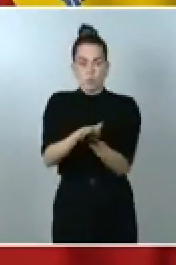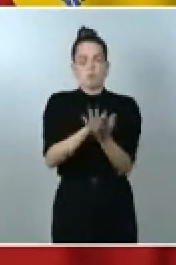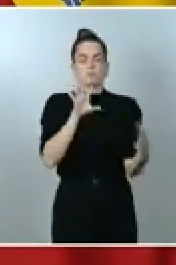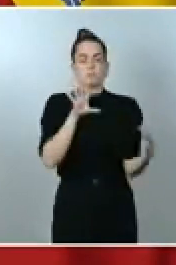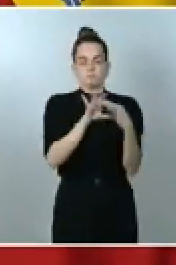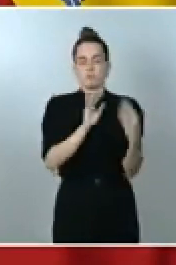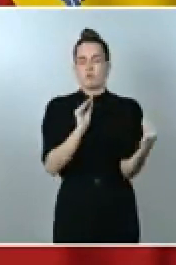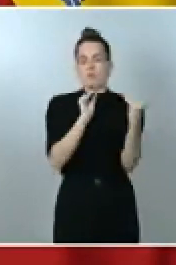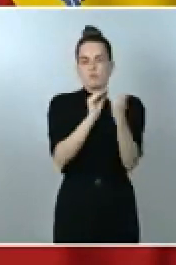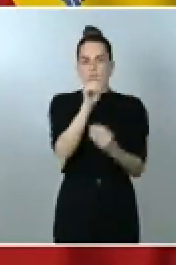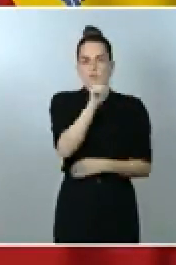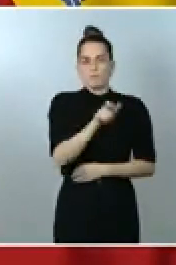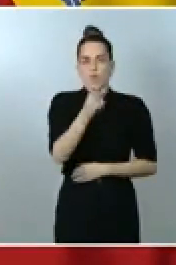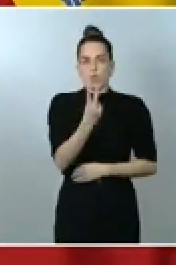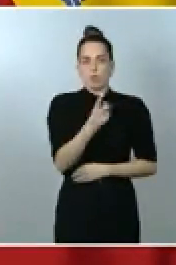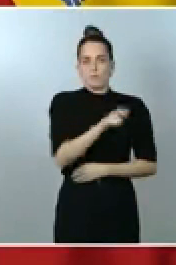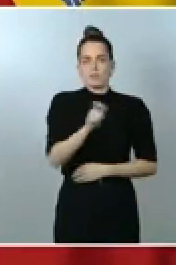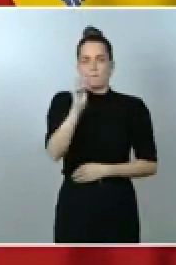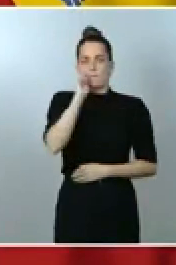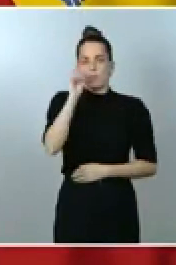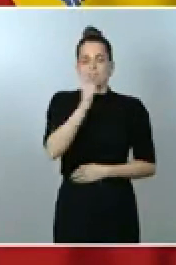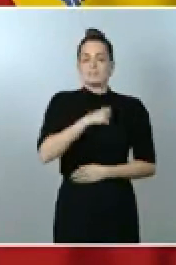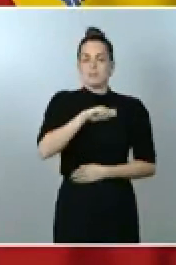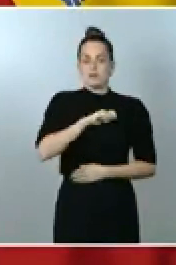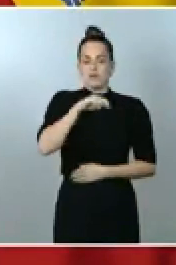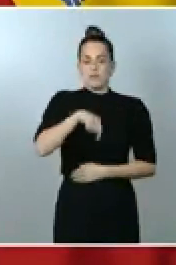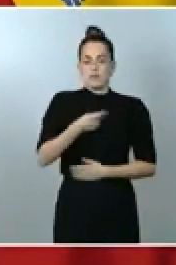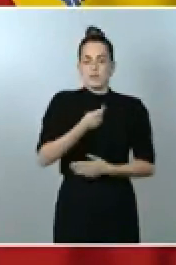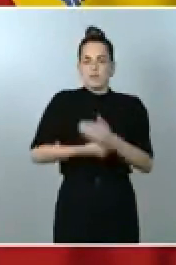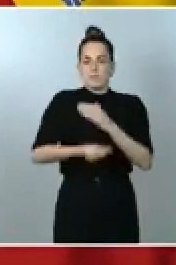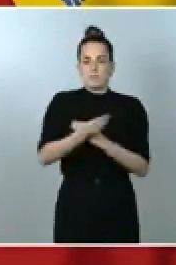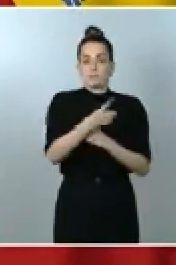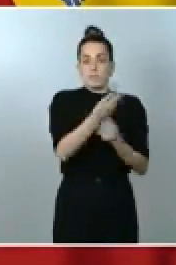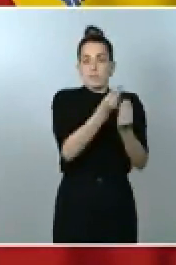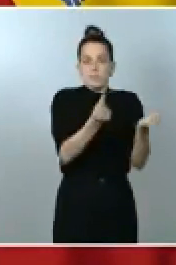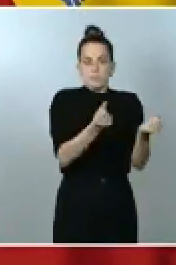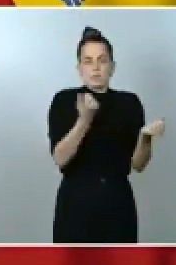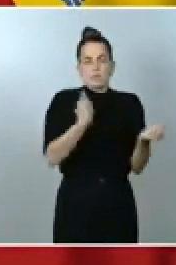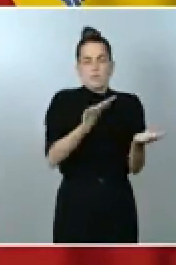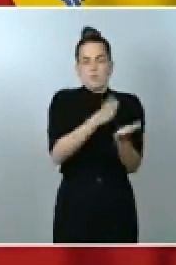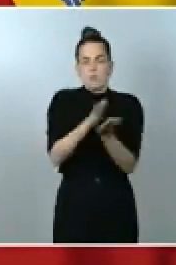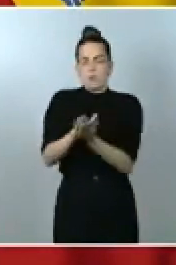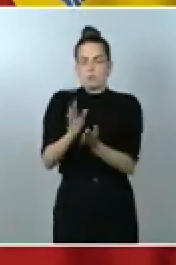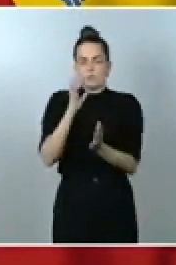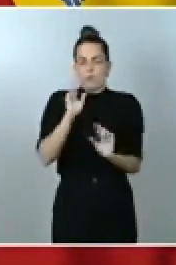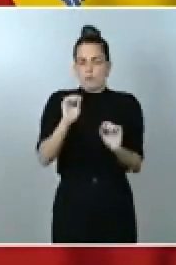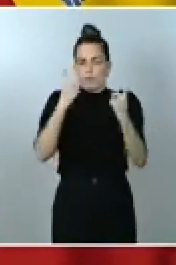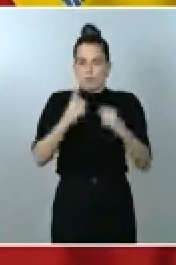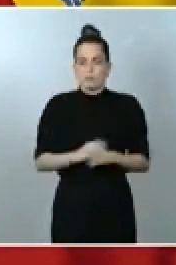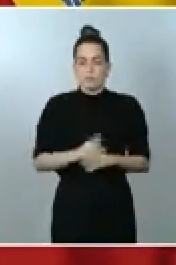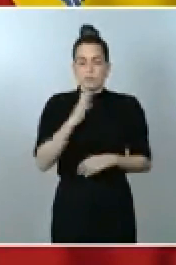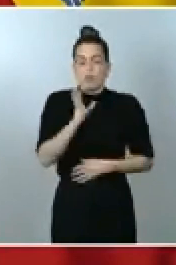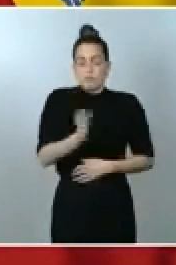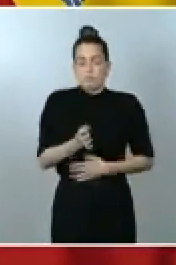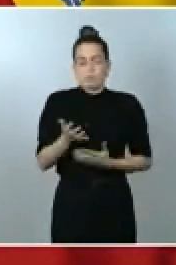periodistas españoles desaparecidos en Burkina Faso. Y digo, se confirmaría, porque estamos todavía